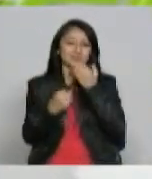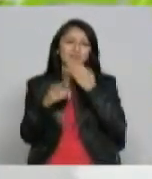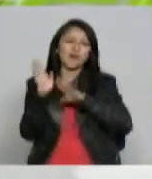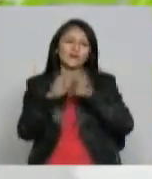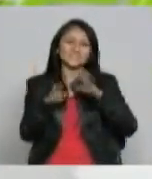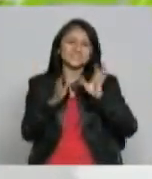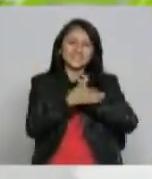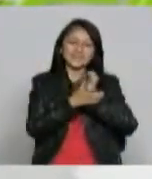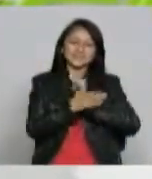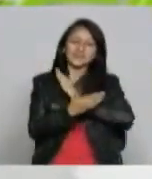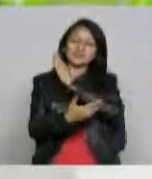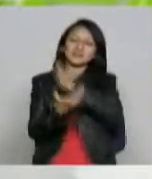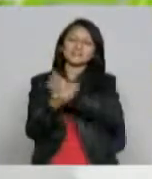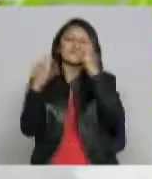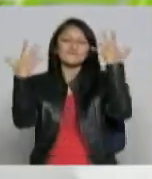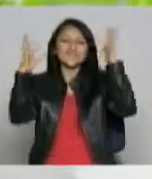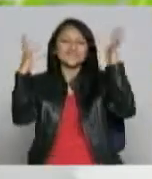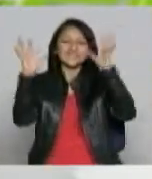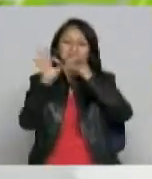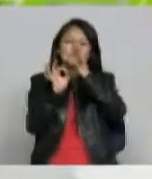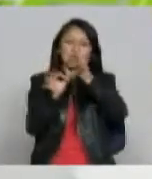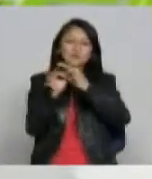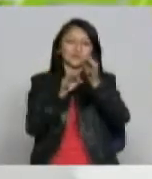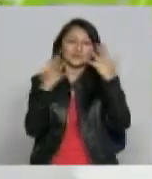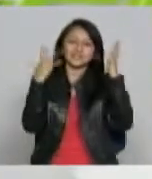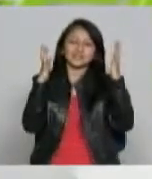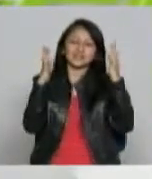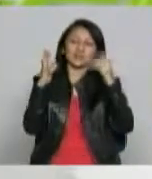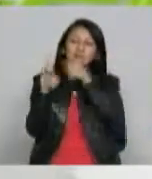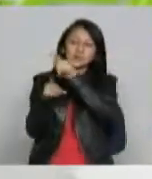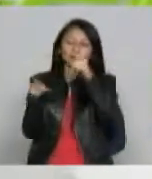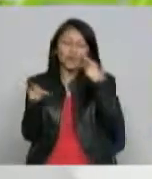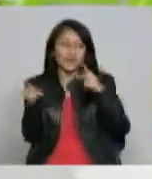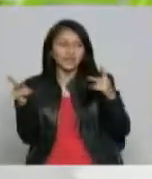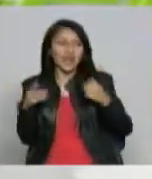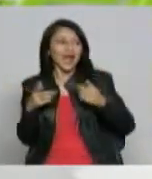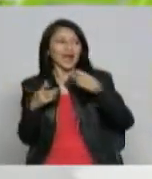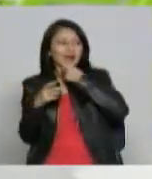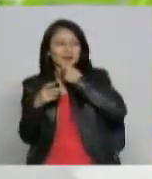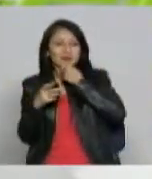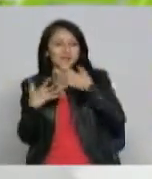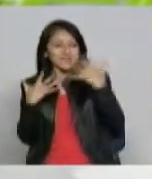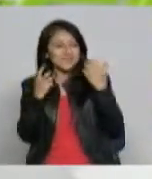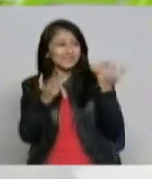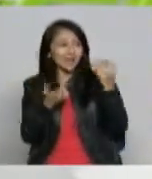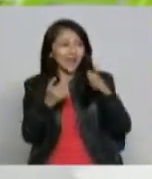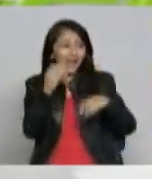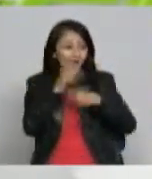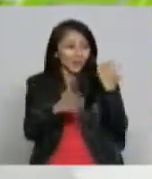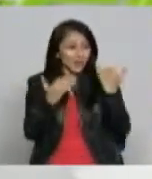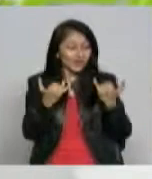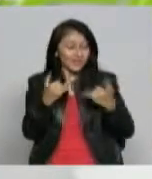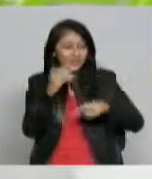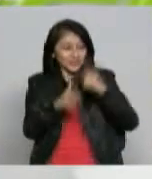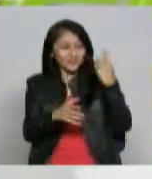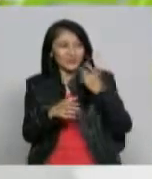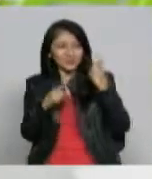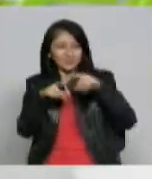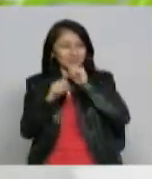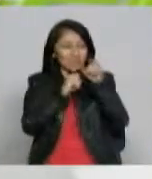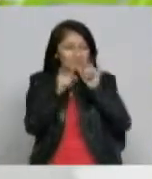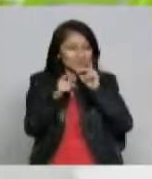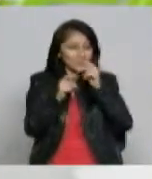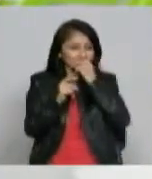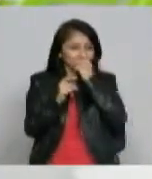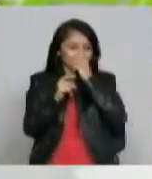para simultáneamente poder grabar algunos contenidos de sala de prensa entonces eso nos ha ayudado mucho para los periodistas que realmente no se